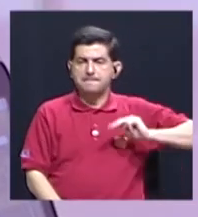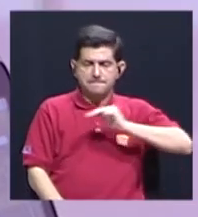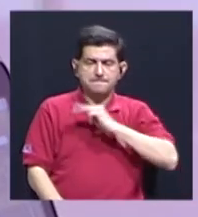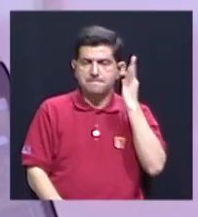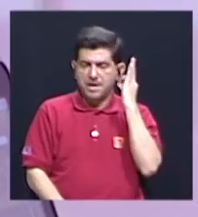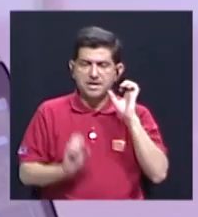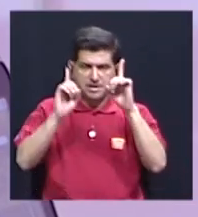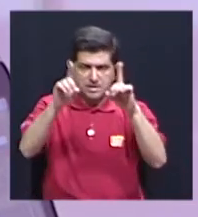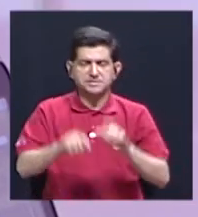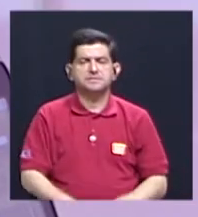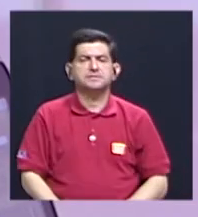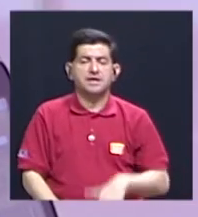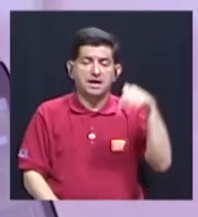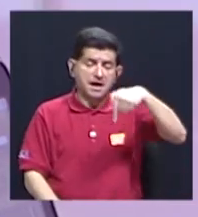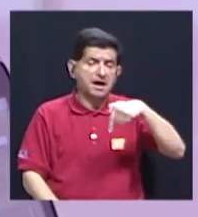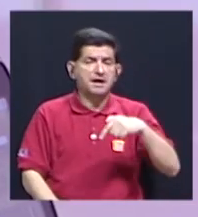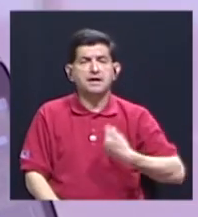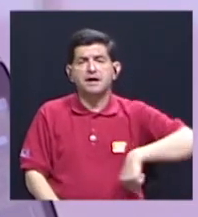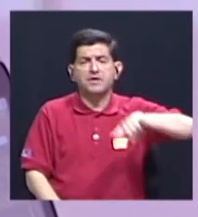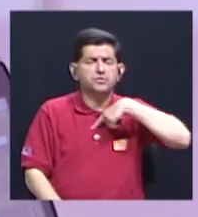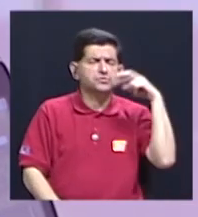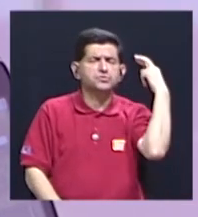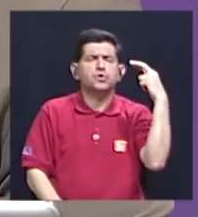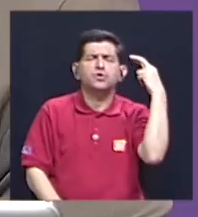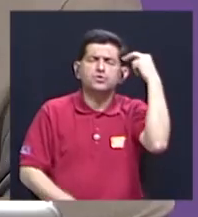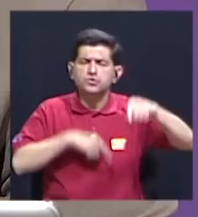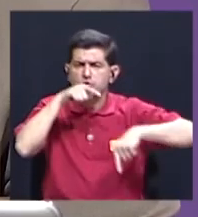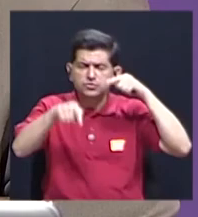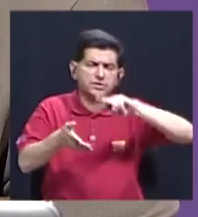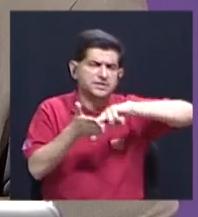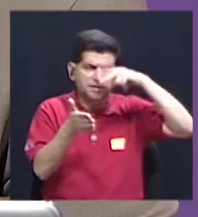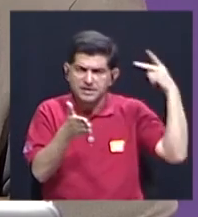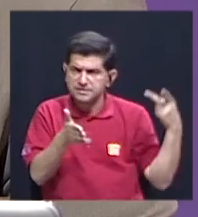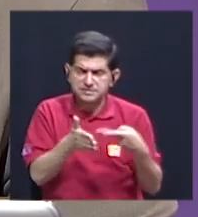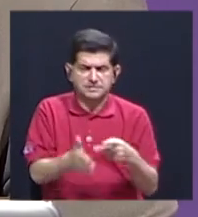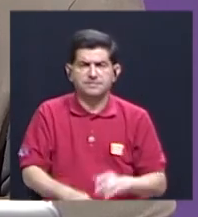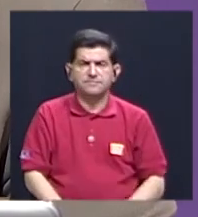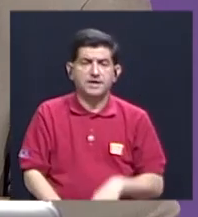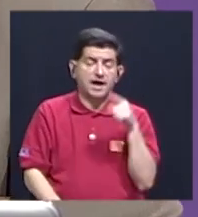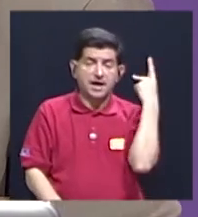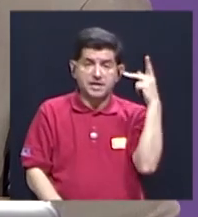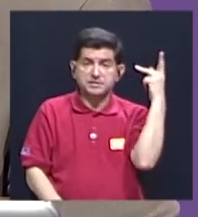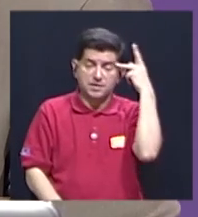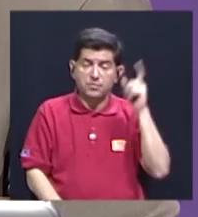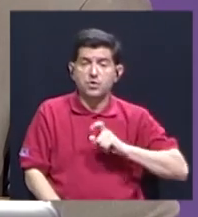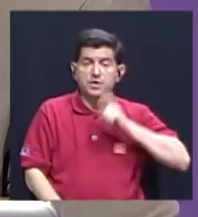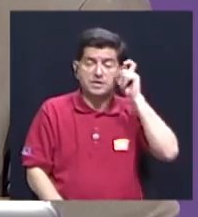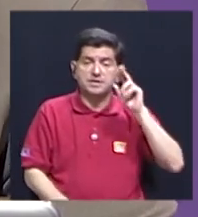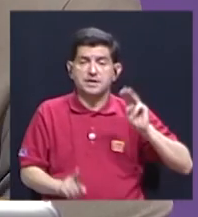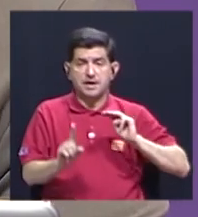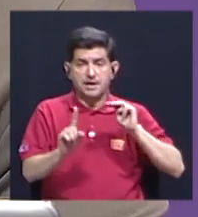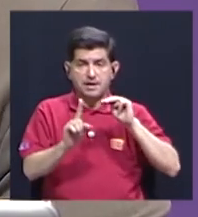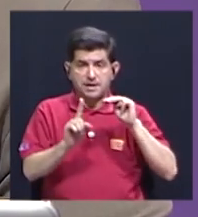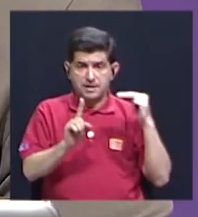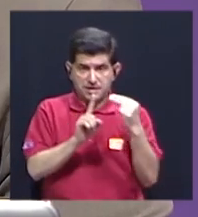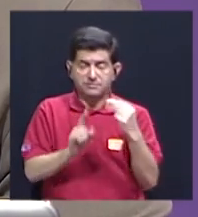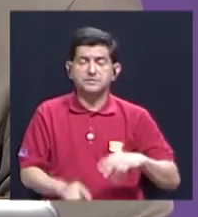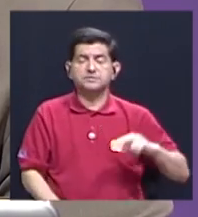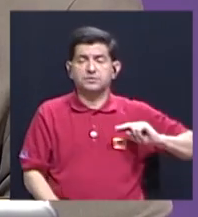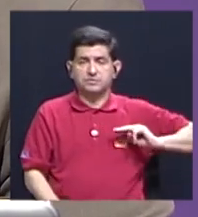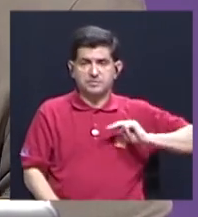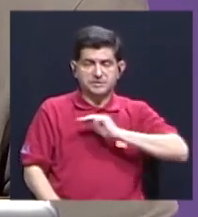Educación, haciendo reflexión crítica de lo que significa esa política de género desde el ministerio. Muchas gracias por